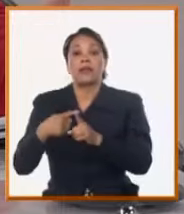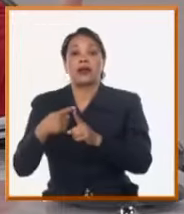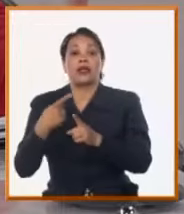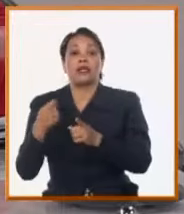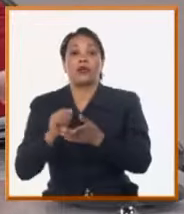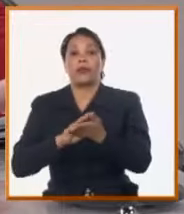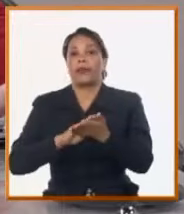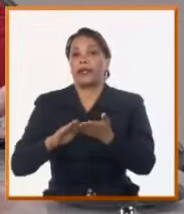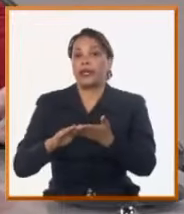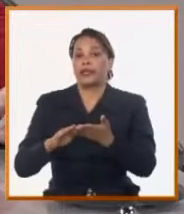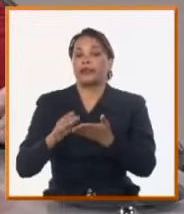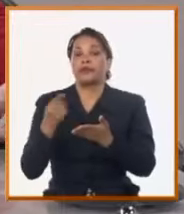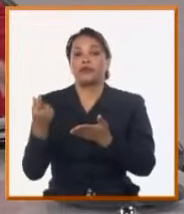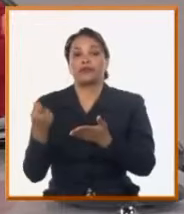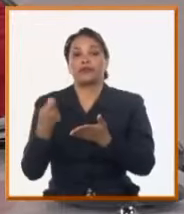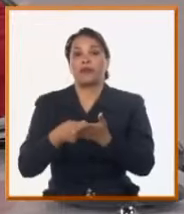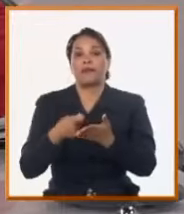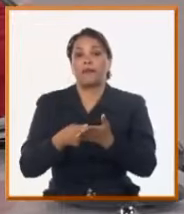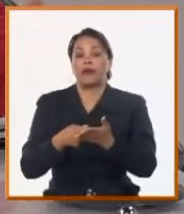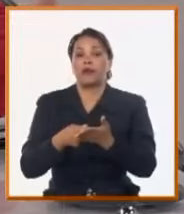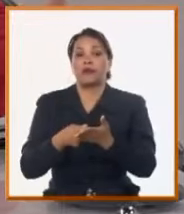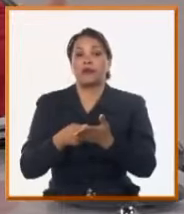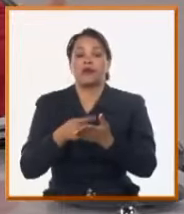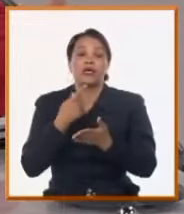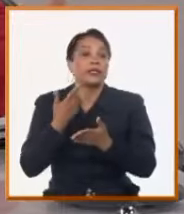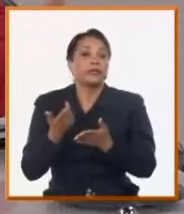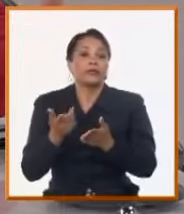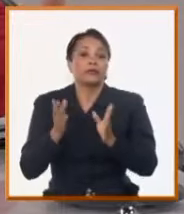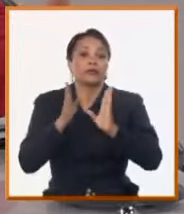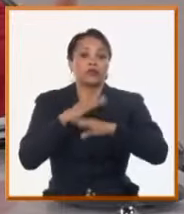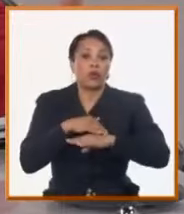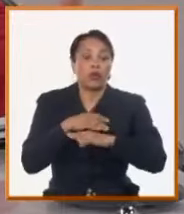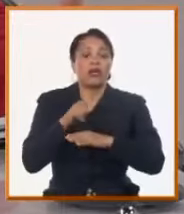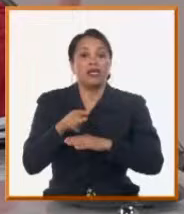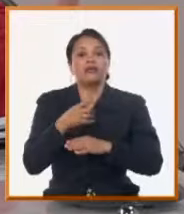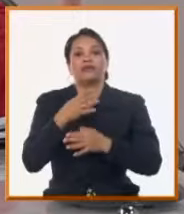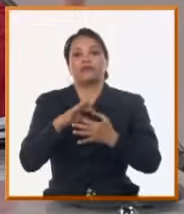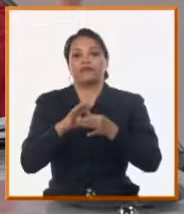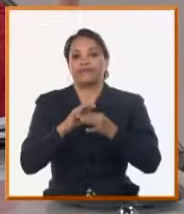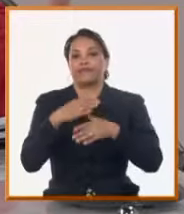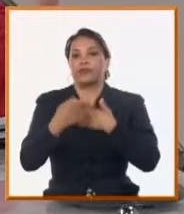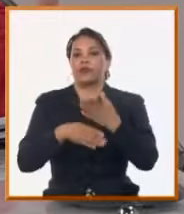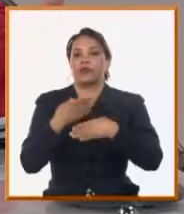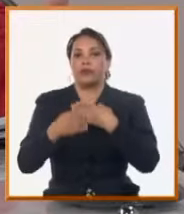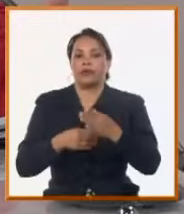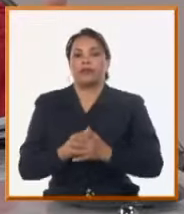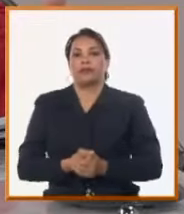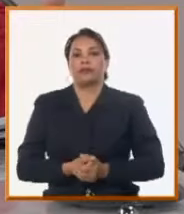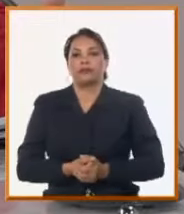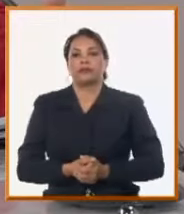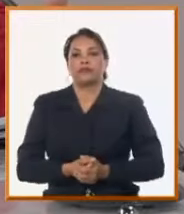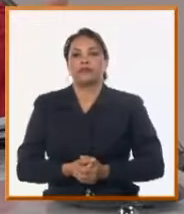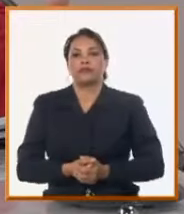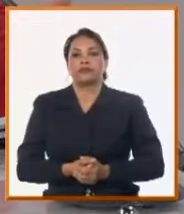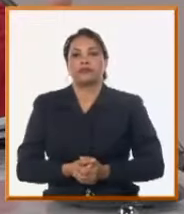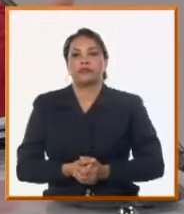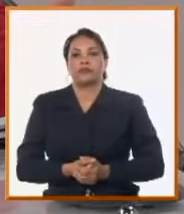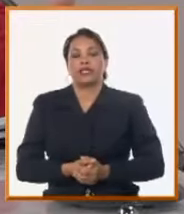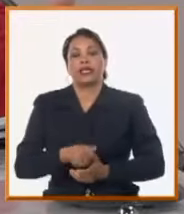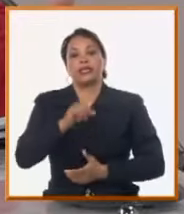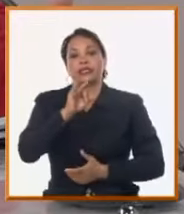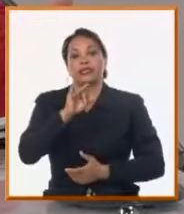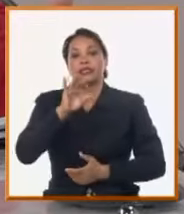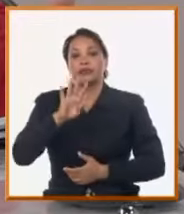también por el Instituto, y por el gobierno central del país, y prácticamente se llegó a rehabilitar el 74